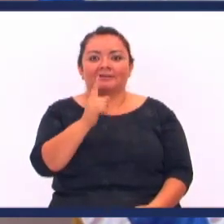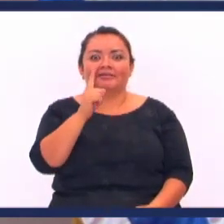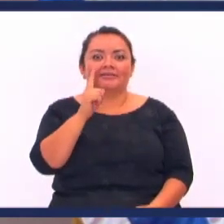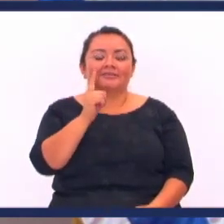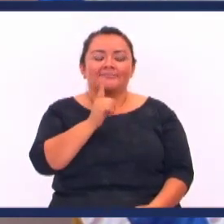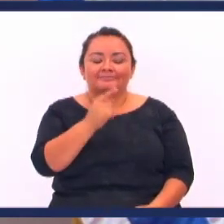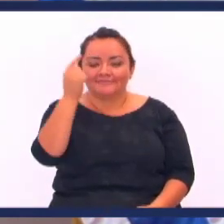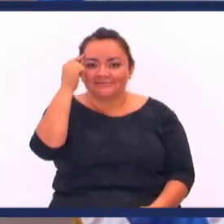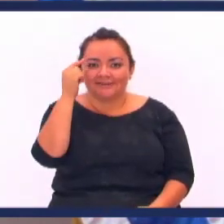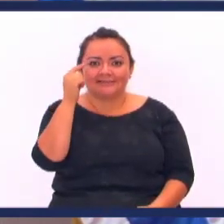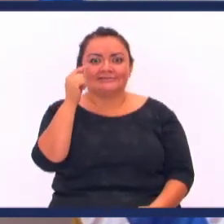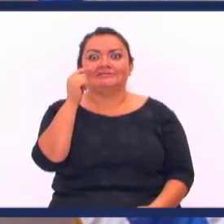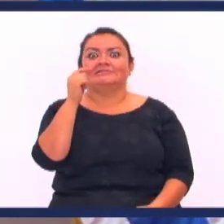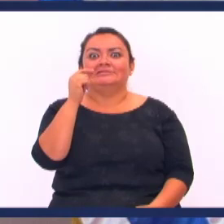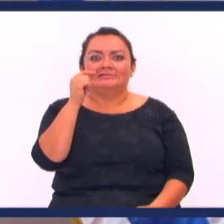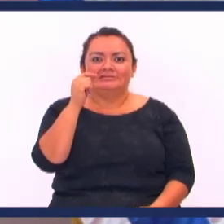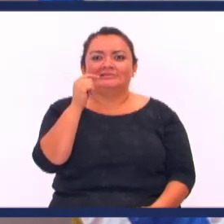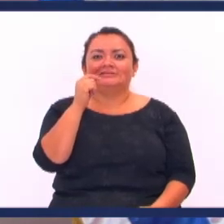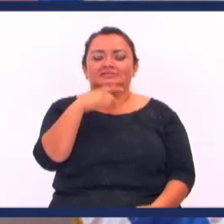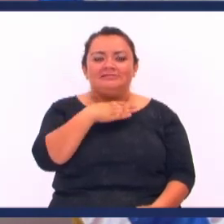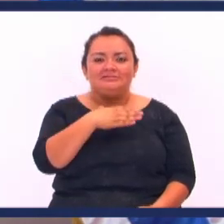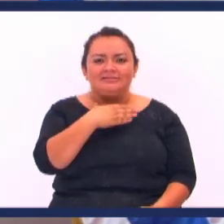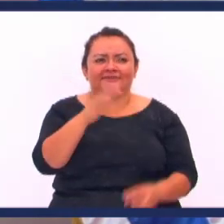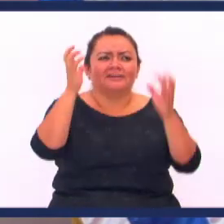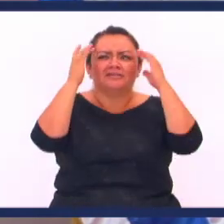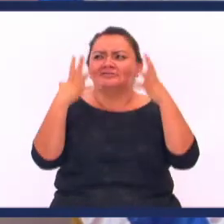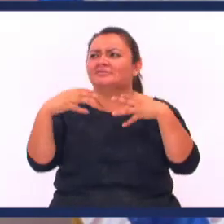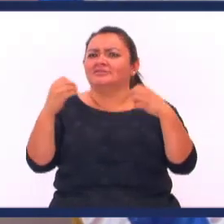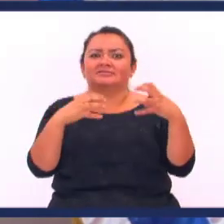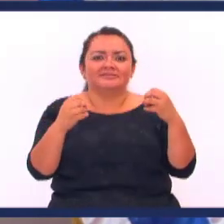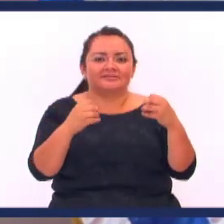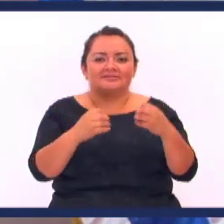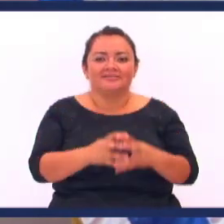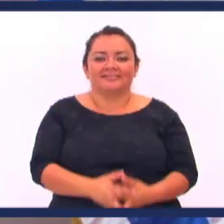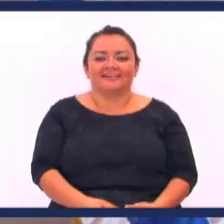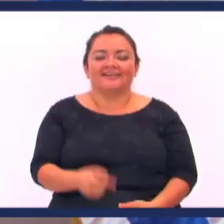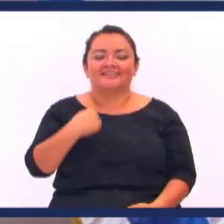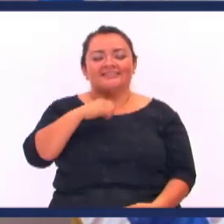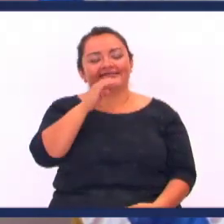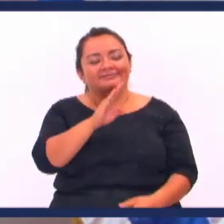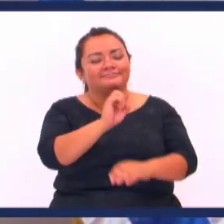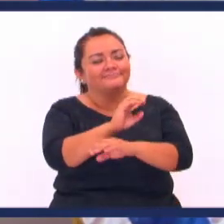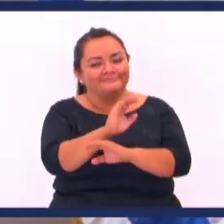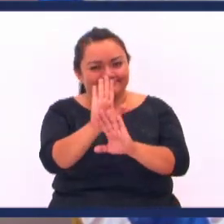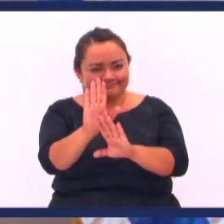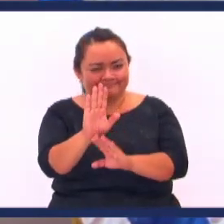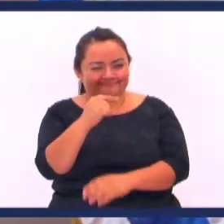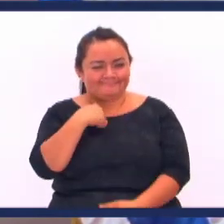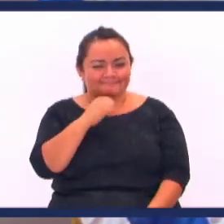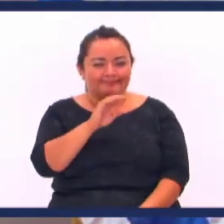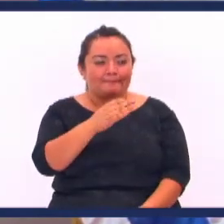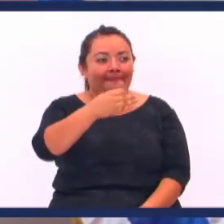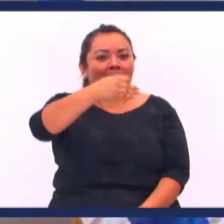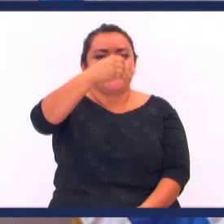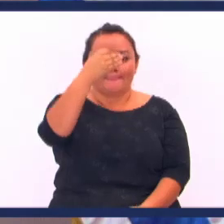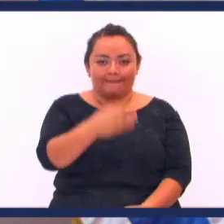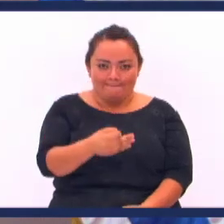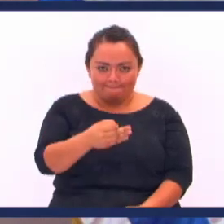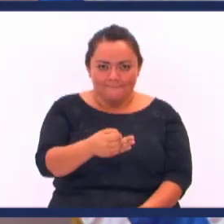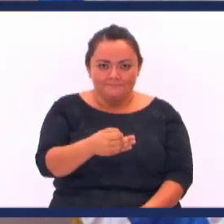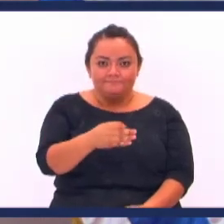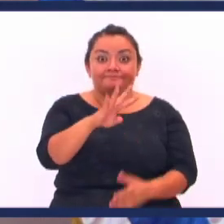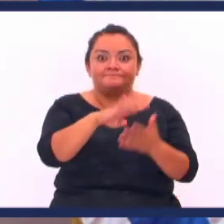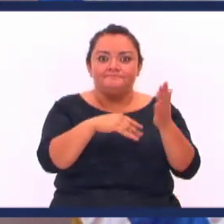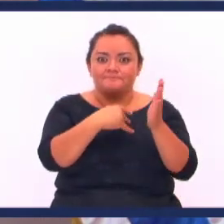uno De los 40 días De cuarentena Ok Está desesperado ¿Y qué le digo yo? Fíjese bien La disciplina